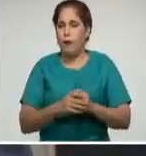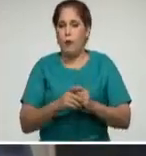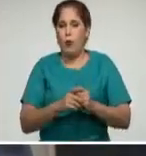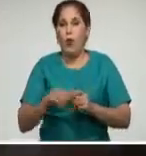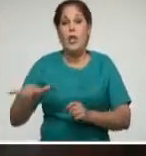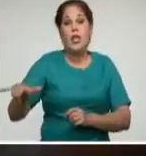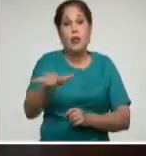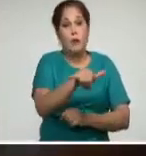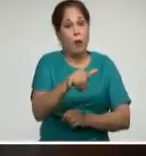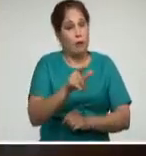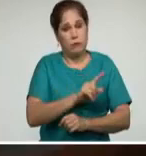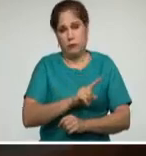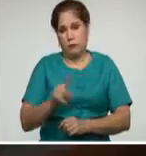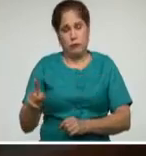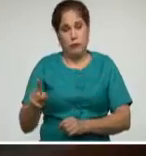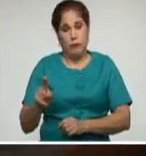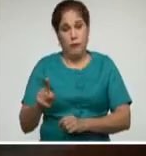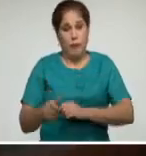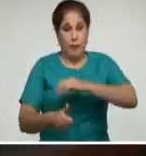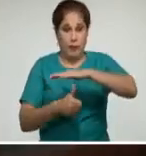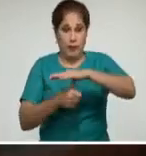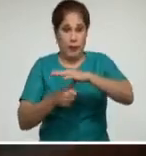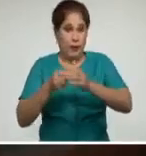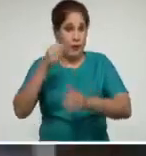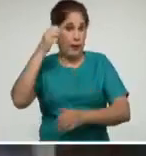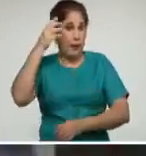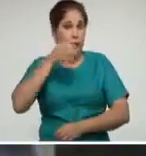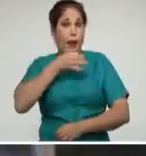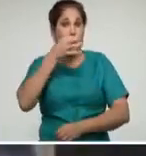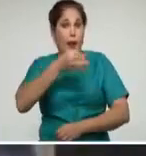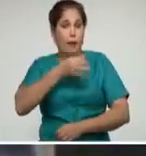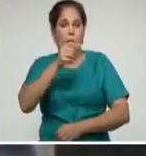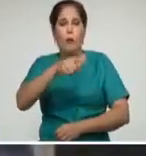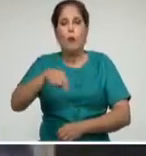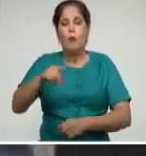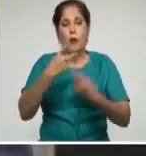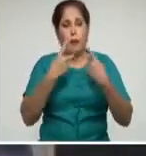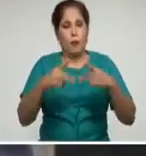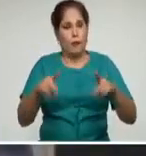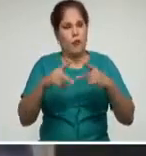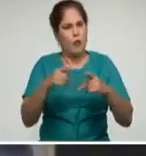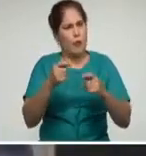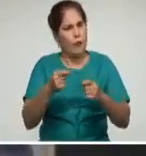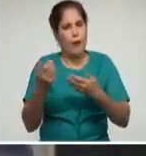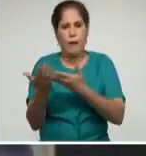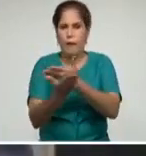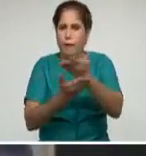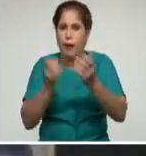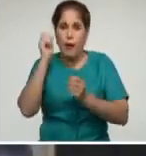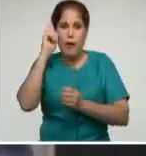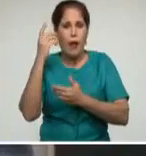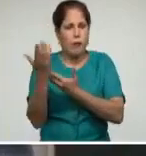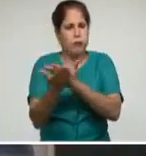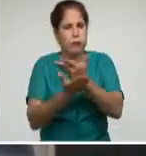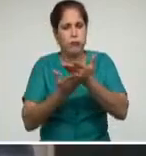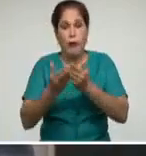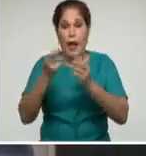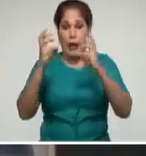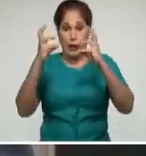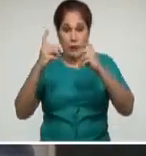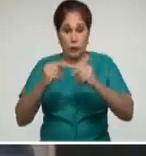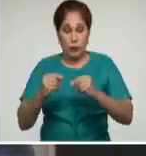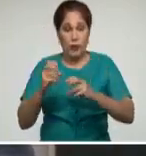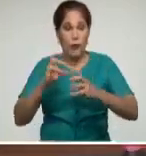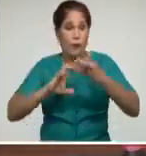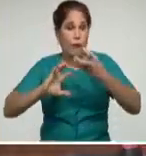El mandatario invitó a los expertos a trabajar y socializar cada idea, regulación y resultado de esta